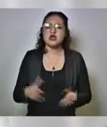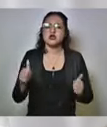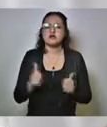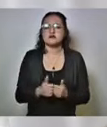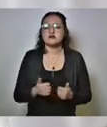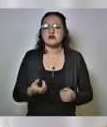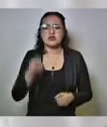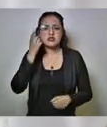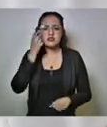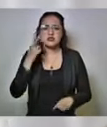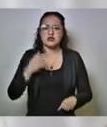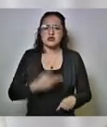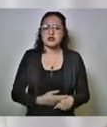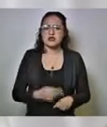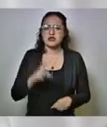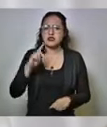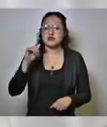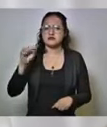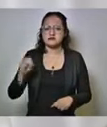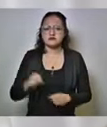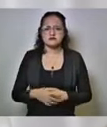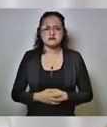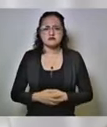la directora del DAS